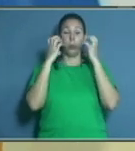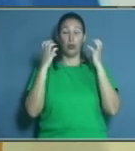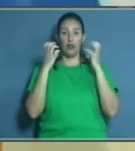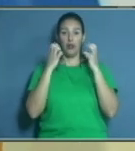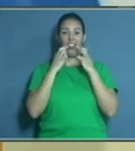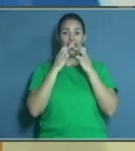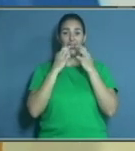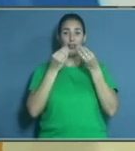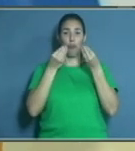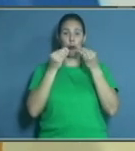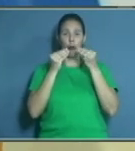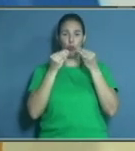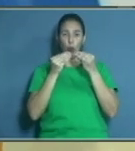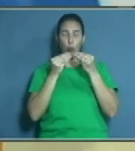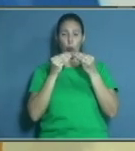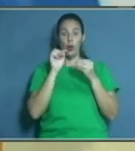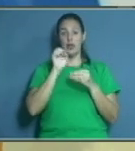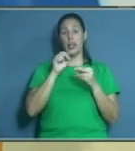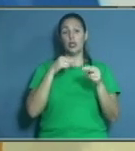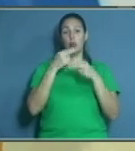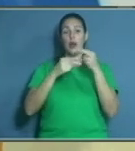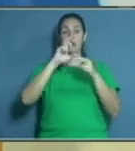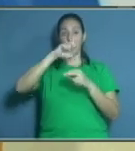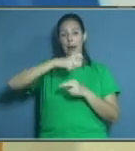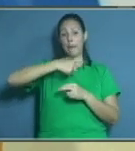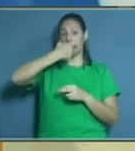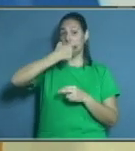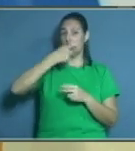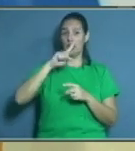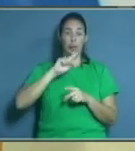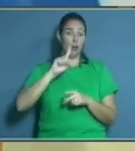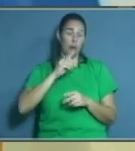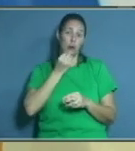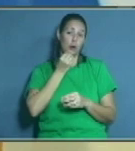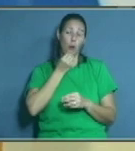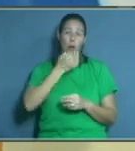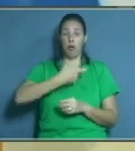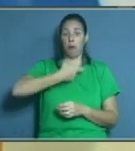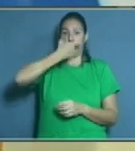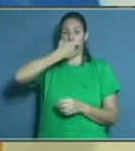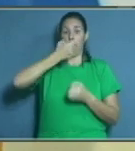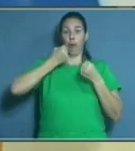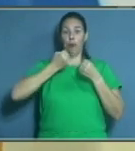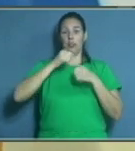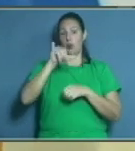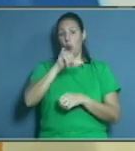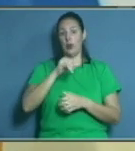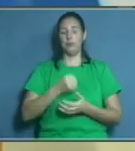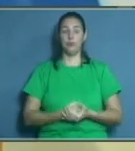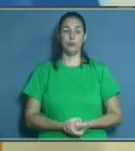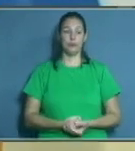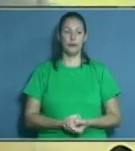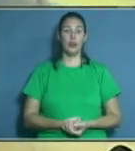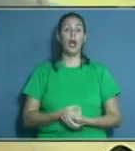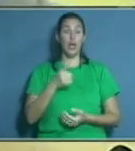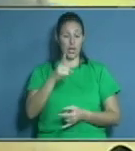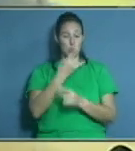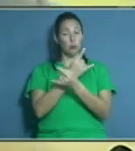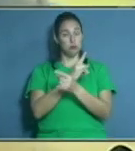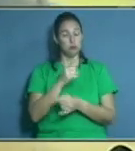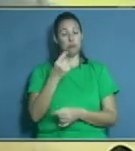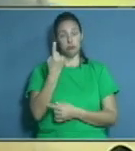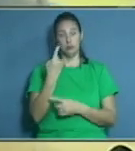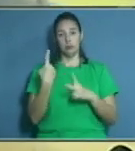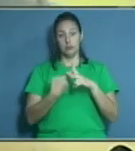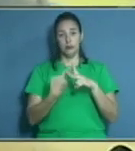jan los dientes, sencillamente después la prótesis no va a adaptar. Ese es un gran factor de Ese es un gran factor de riesgo. Pero, por